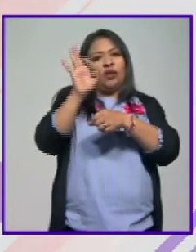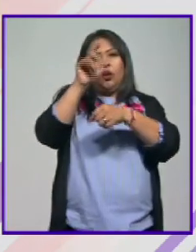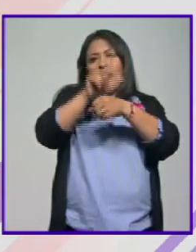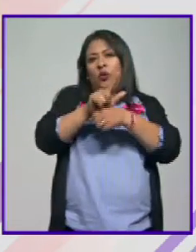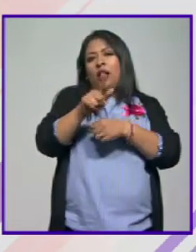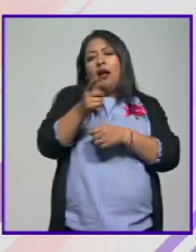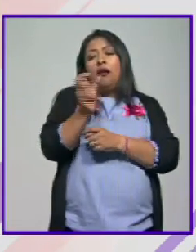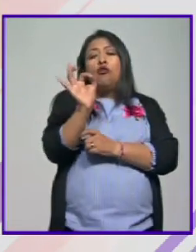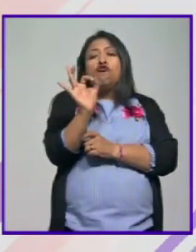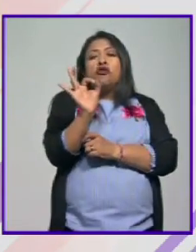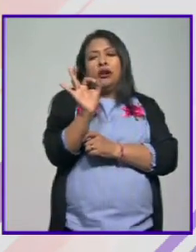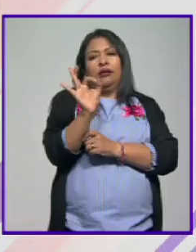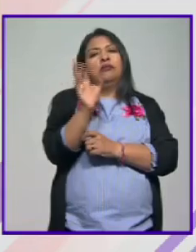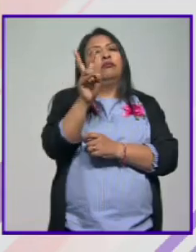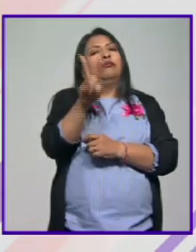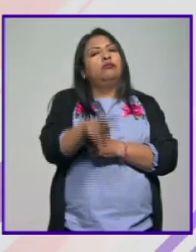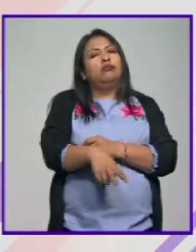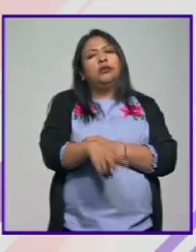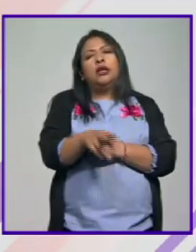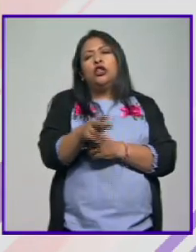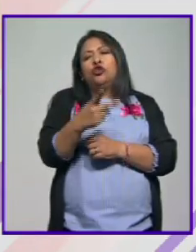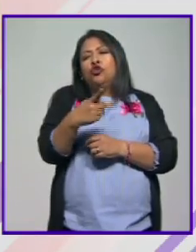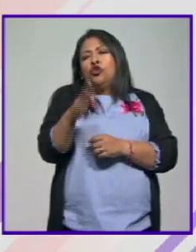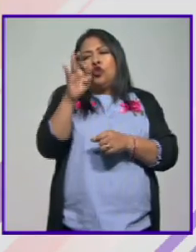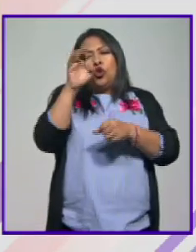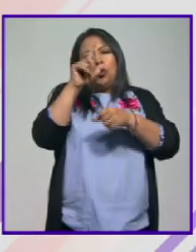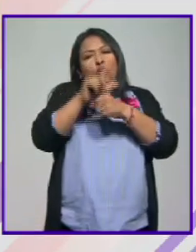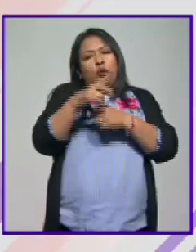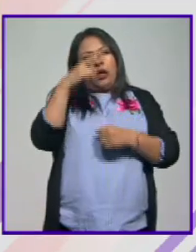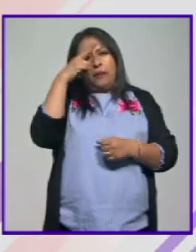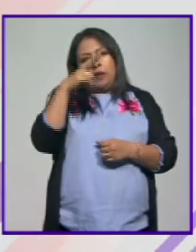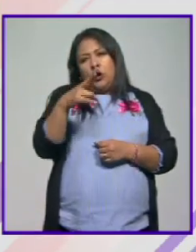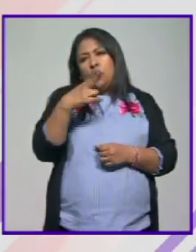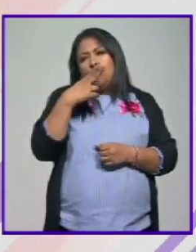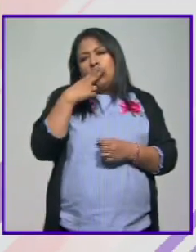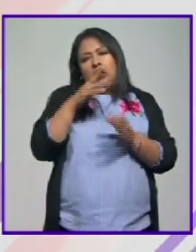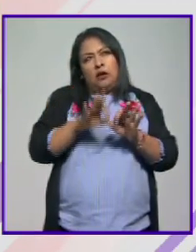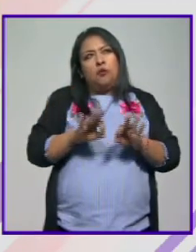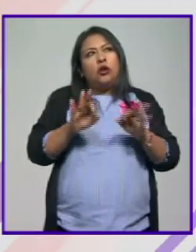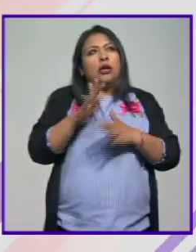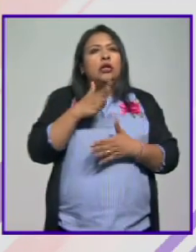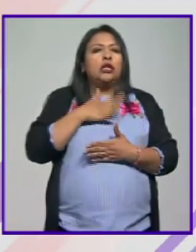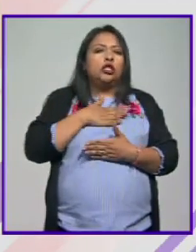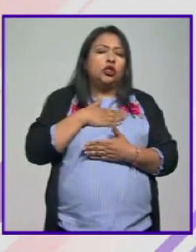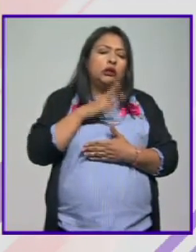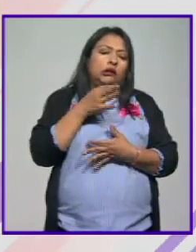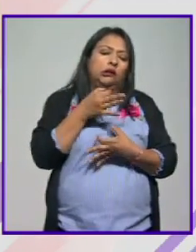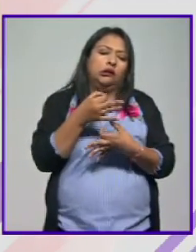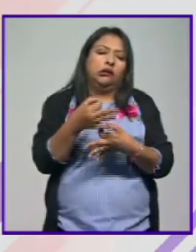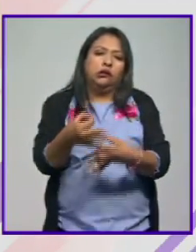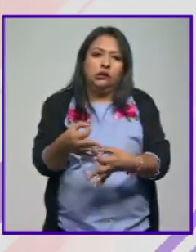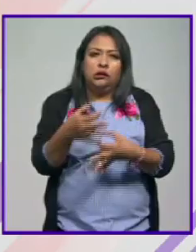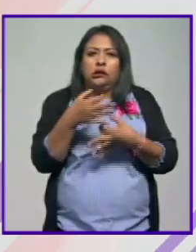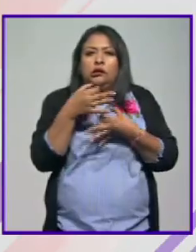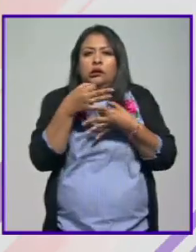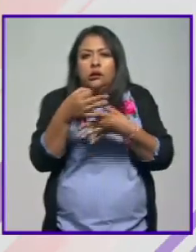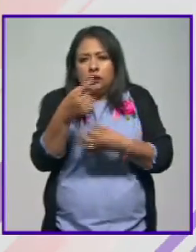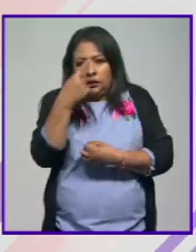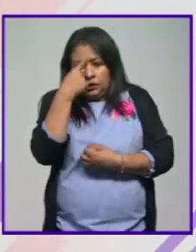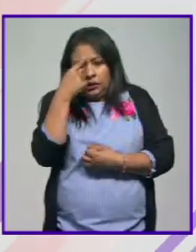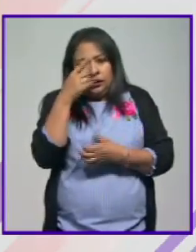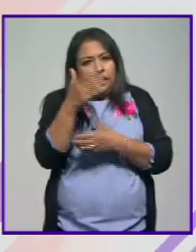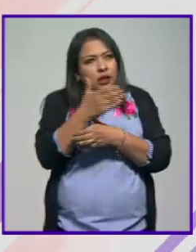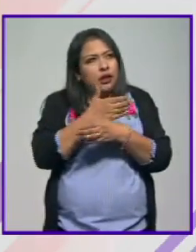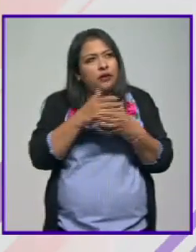a esta semilla que es también esencia de la cultura mexicana y que yo soy me considero adicta adicta al café